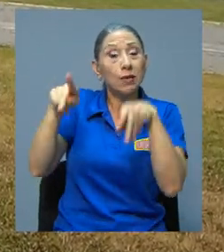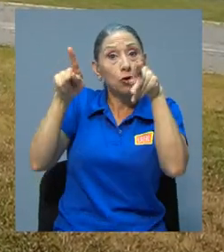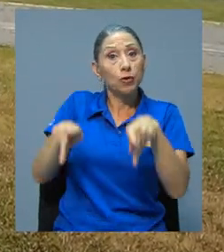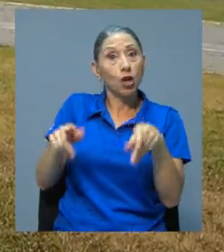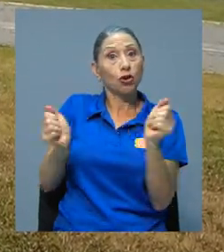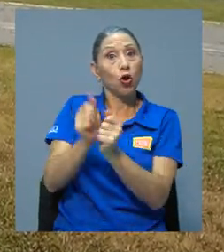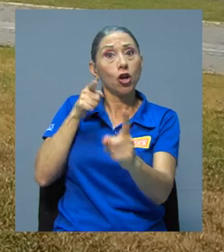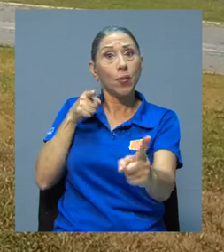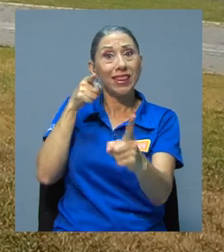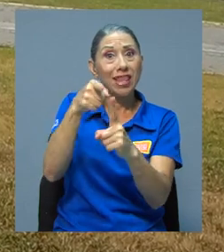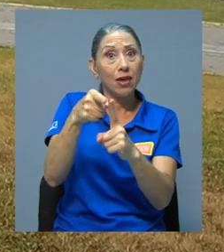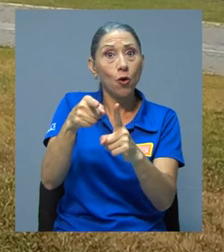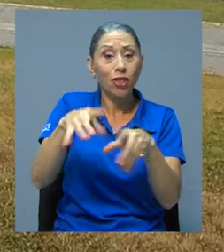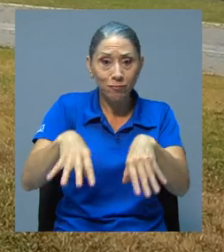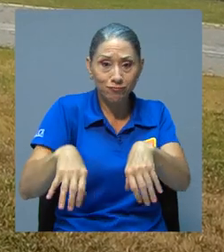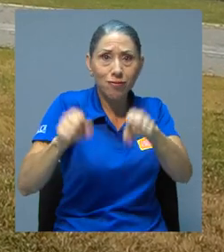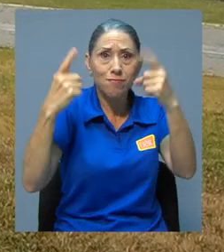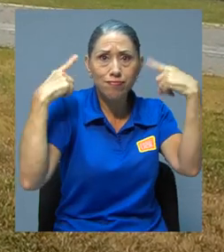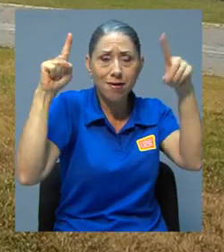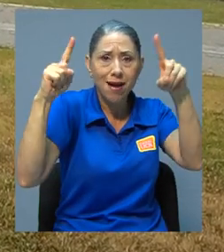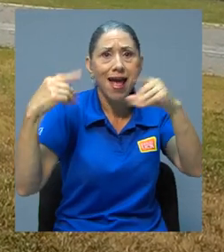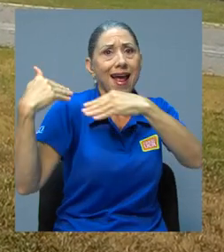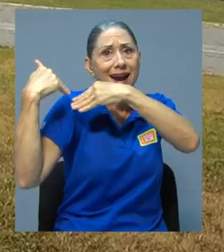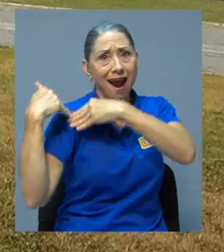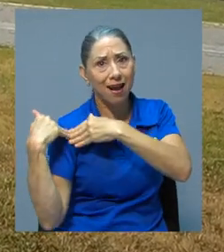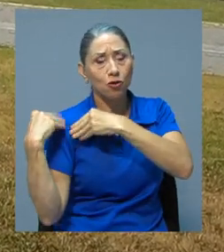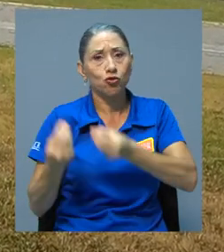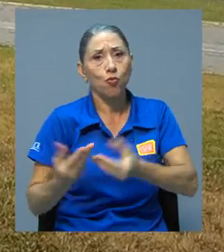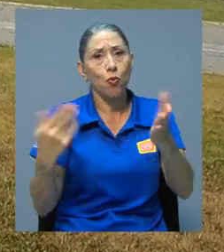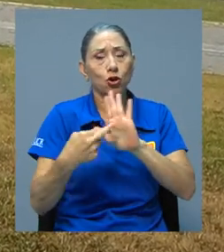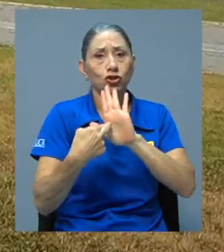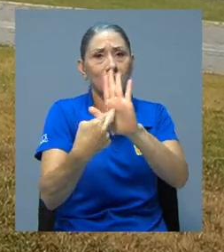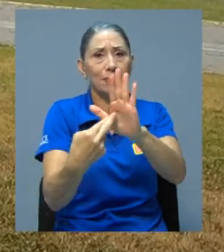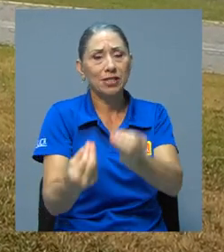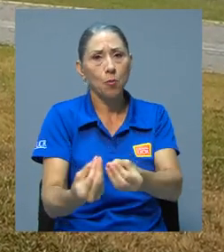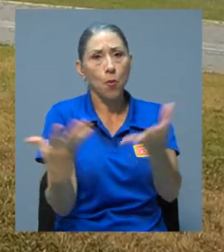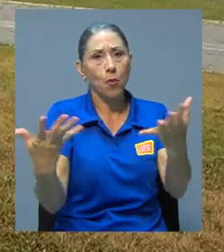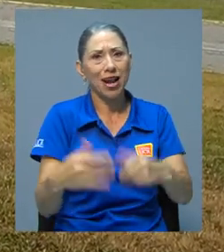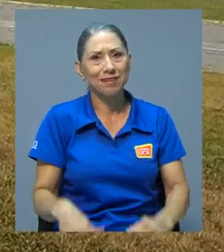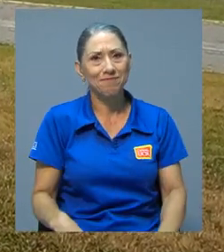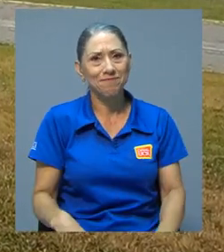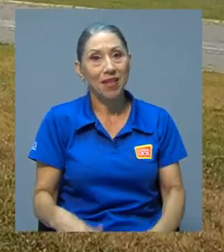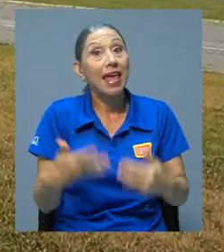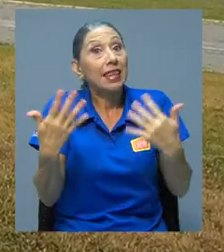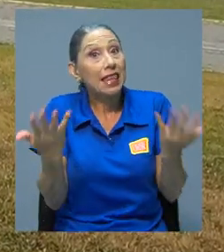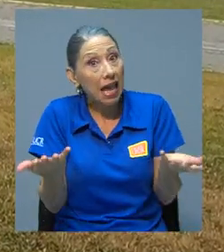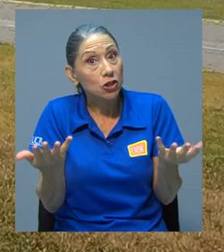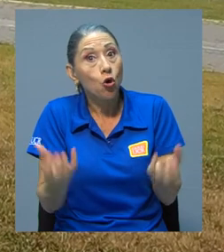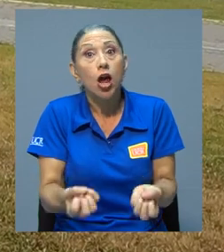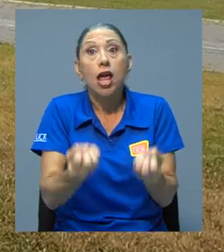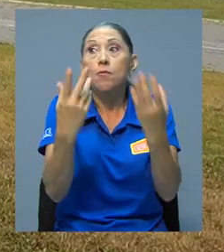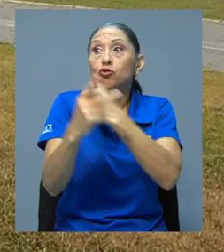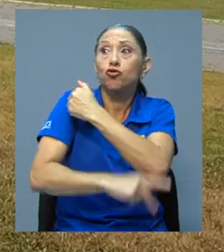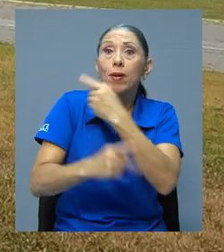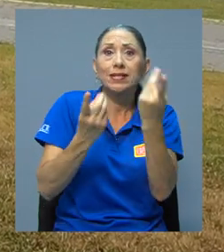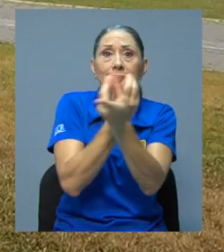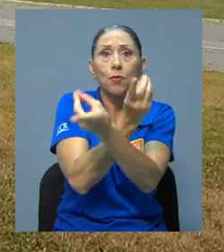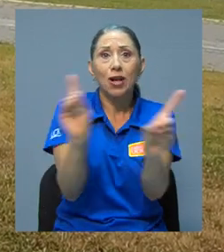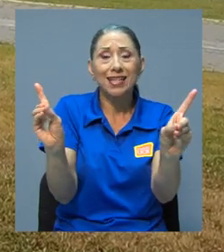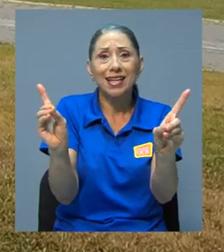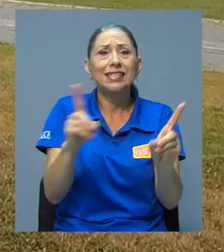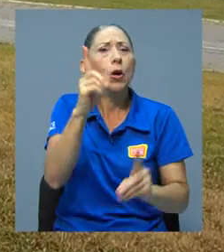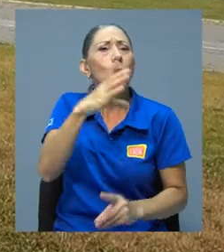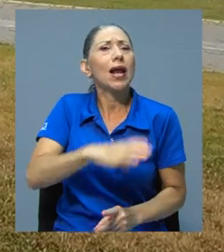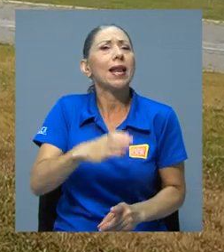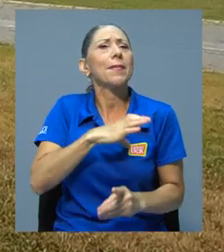el objetivo de obtener cargos públicos de representación popular. De hecho, en muchas democracias, el